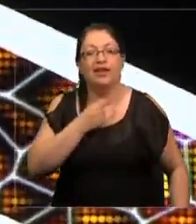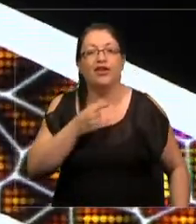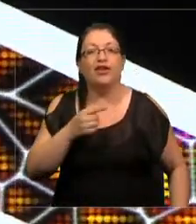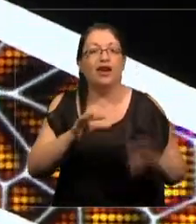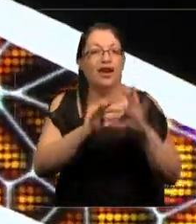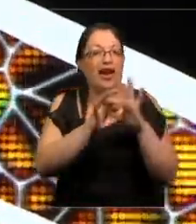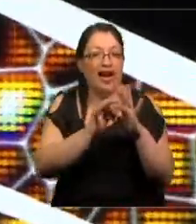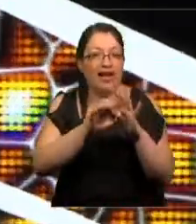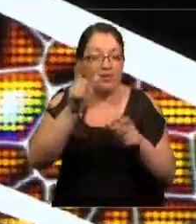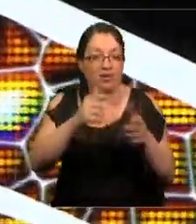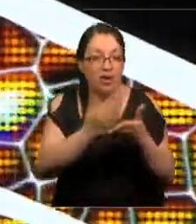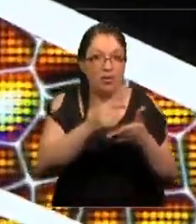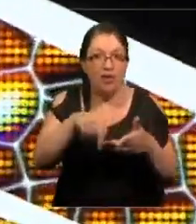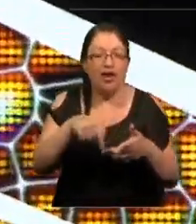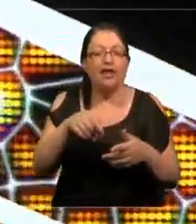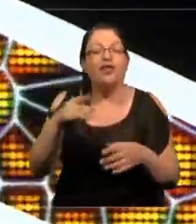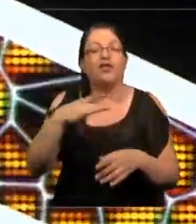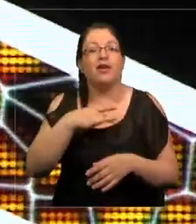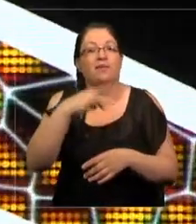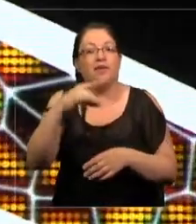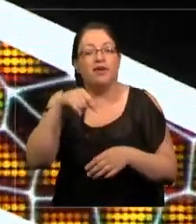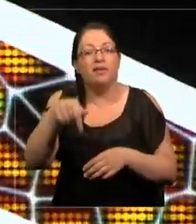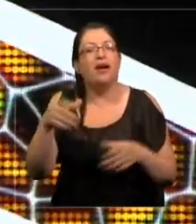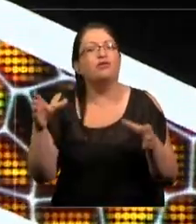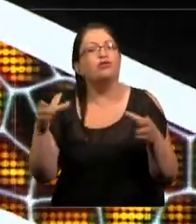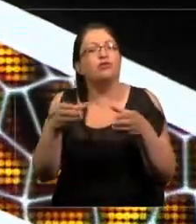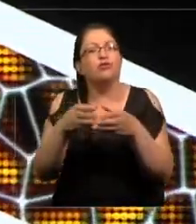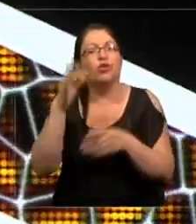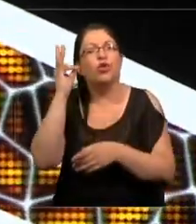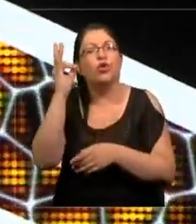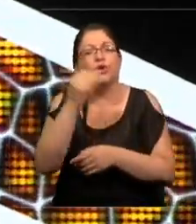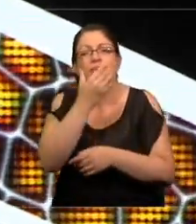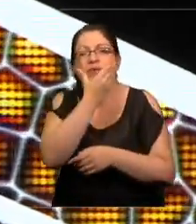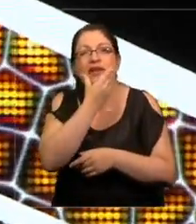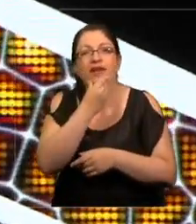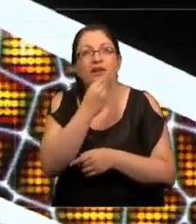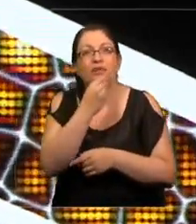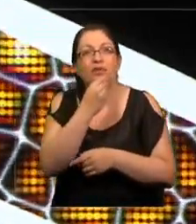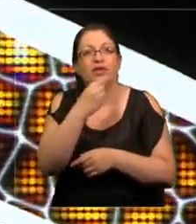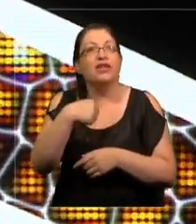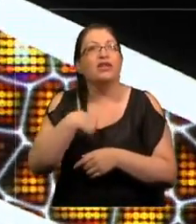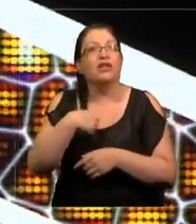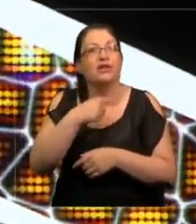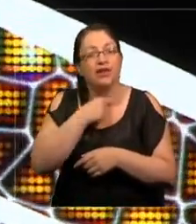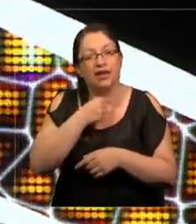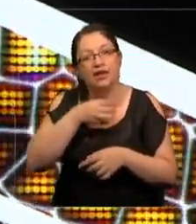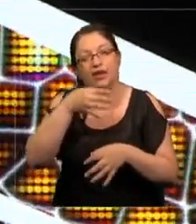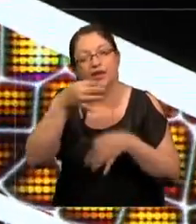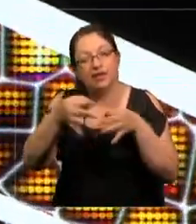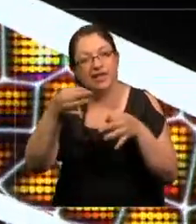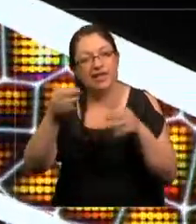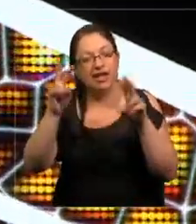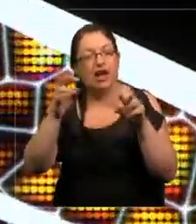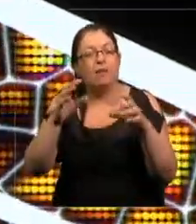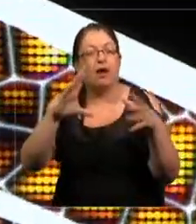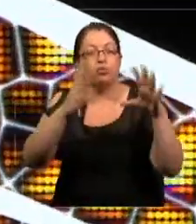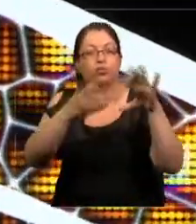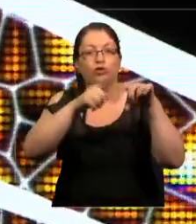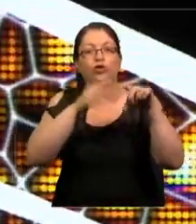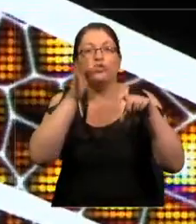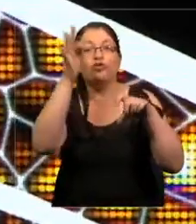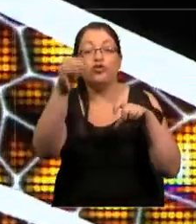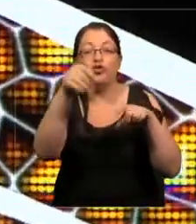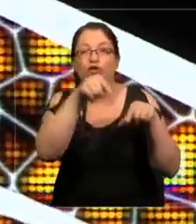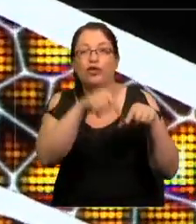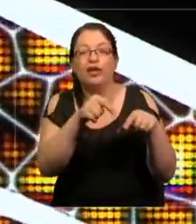organizadores por invitarme a esta reunión tan hermosa. Voy a hablar sobre el futuro del planeta en